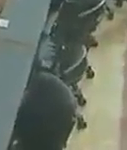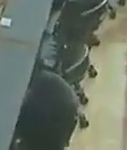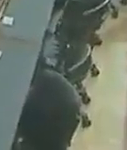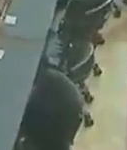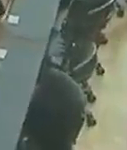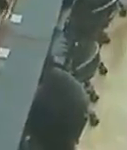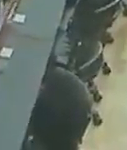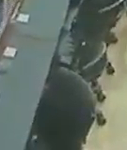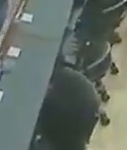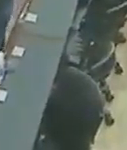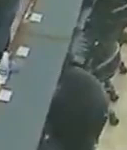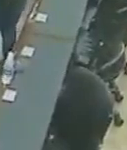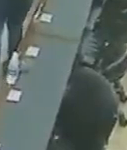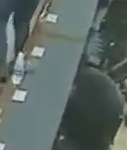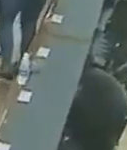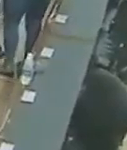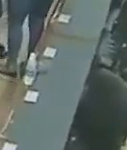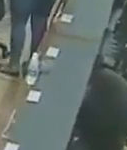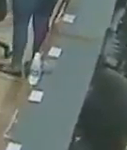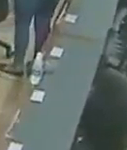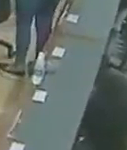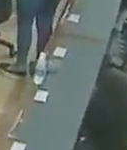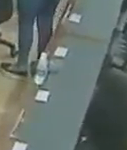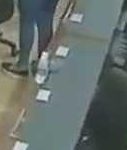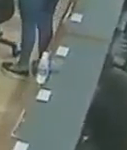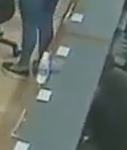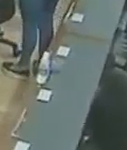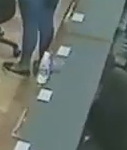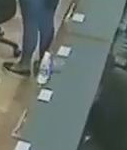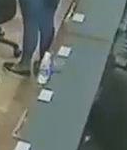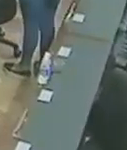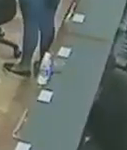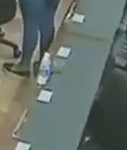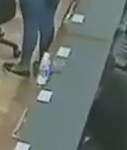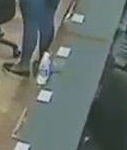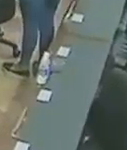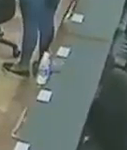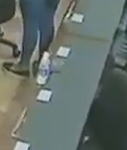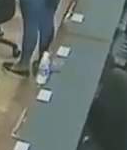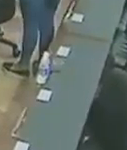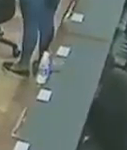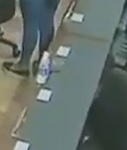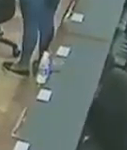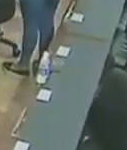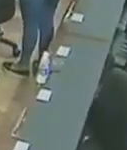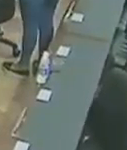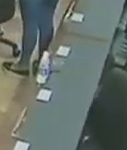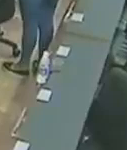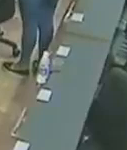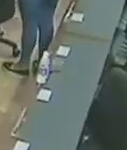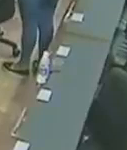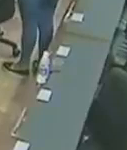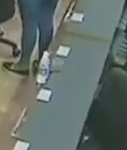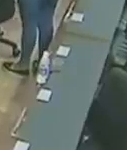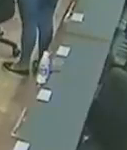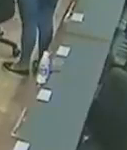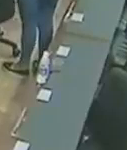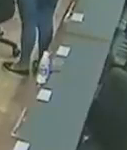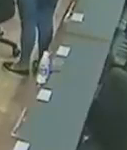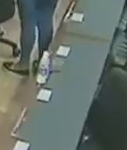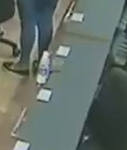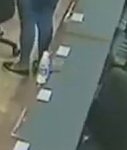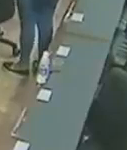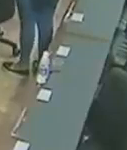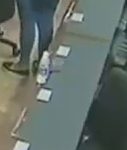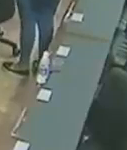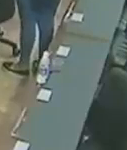aniversario del natalicio del libertador Simón Bolívar este proyecto de acuerdo fue presentado por el diputado de Carlos González